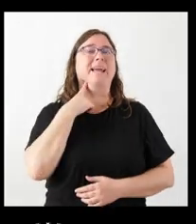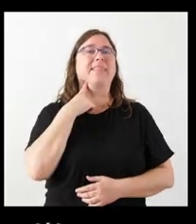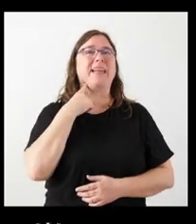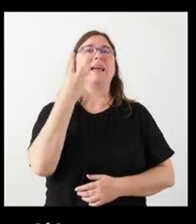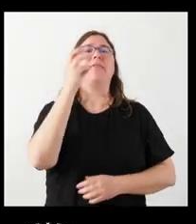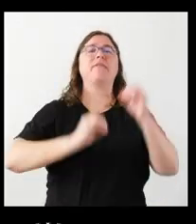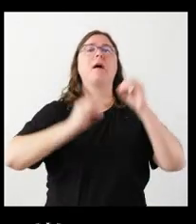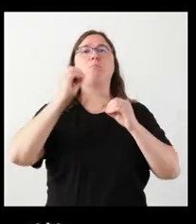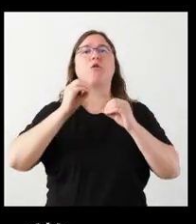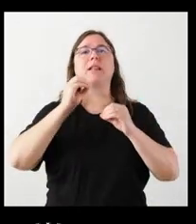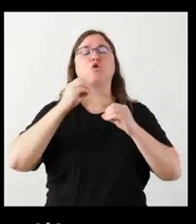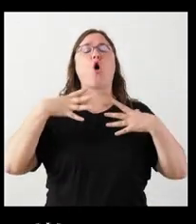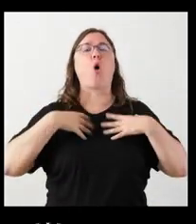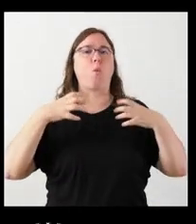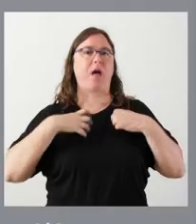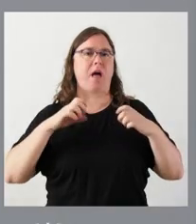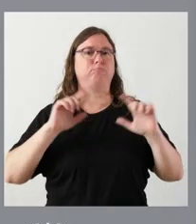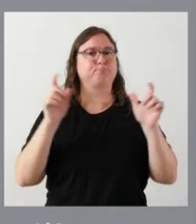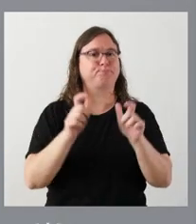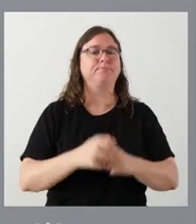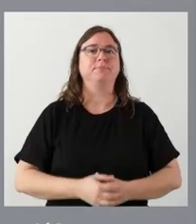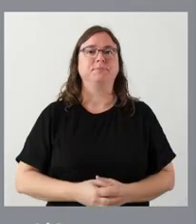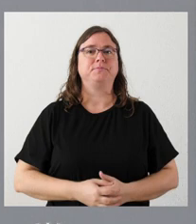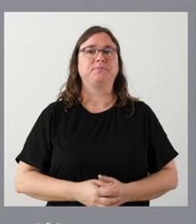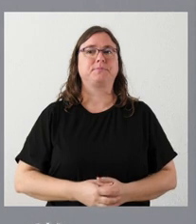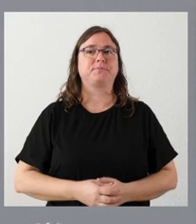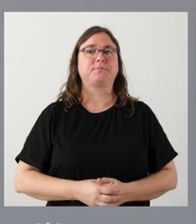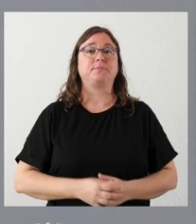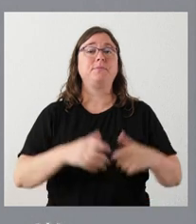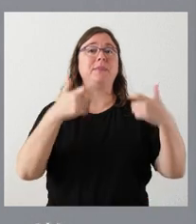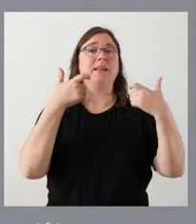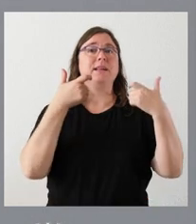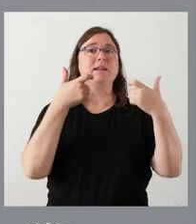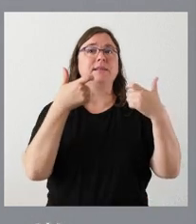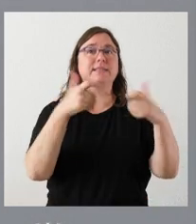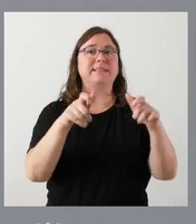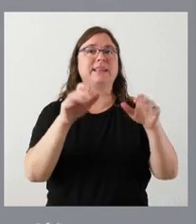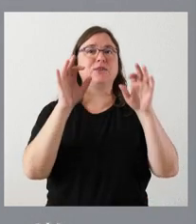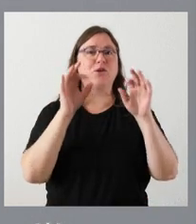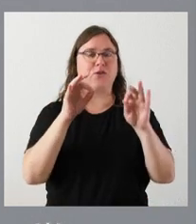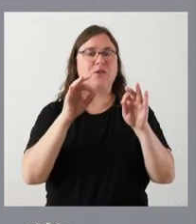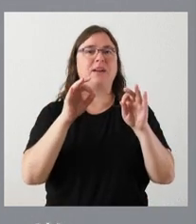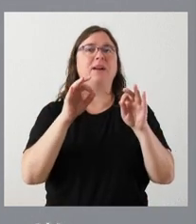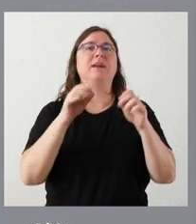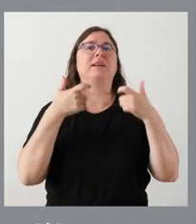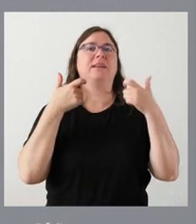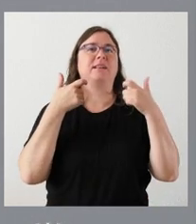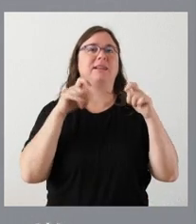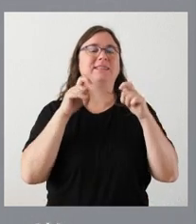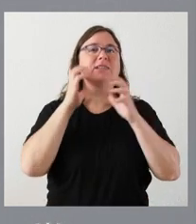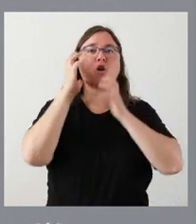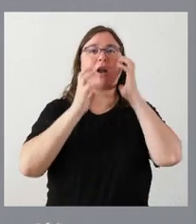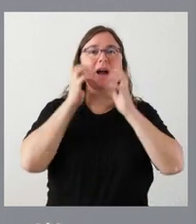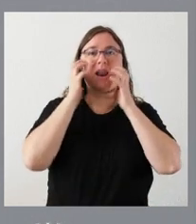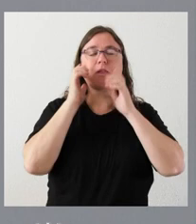ovino? Muchas gracias. SEÑOR Pues el sector ganadero atraviesa un problema muy serio que se une a todos